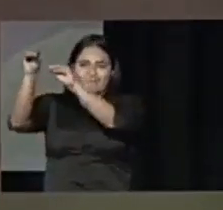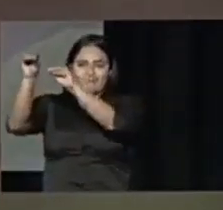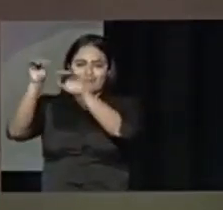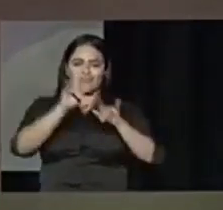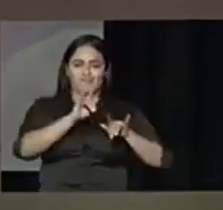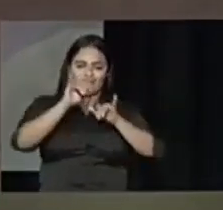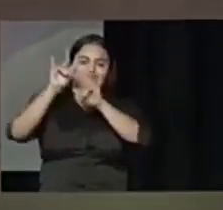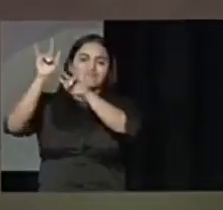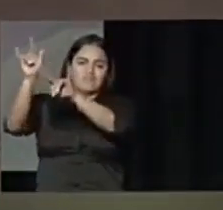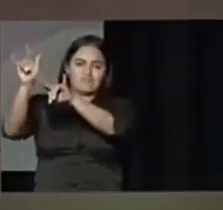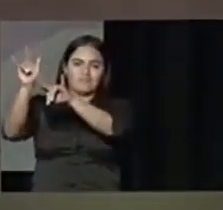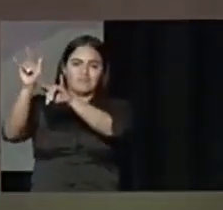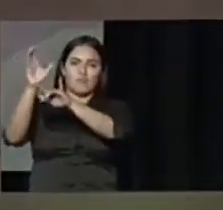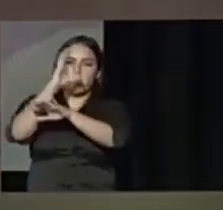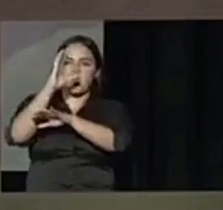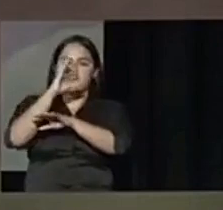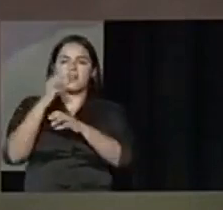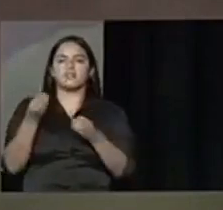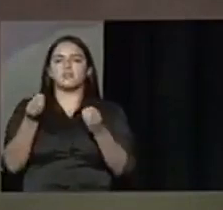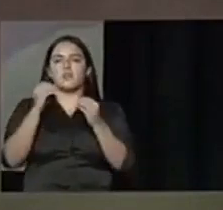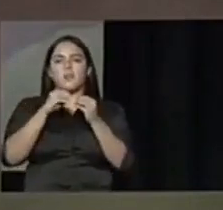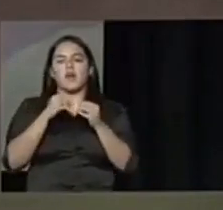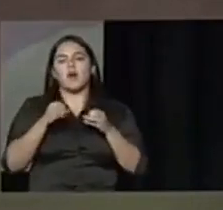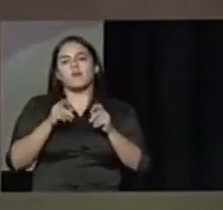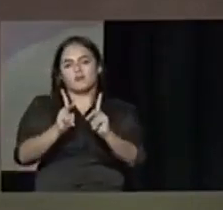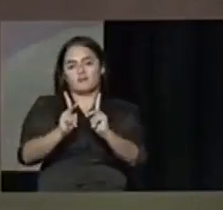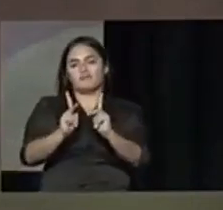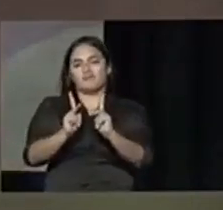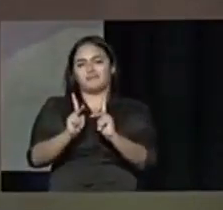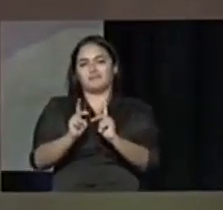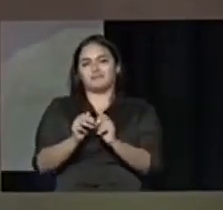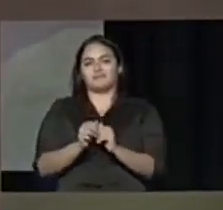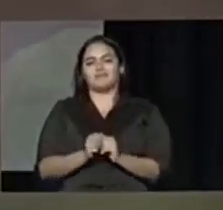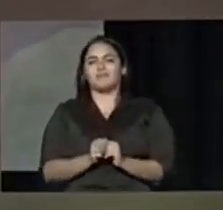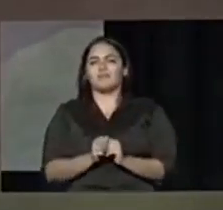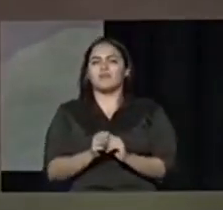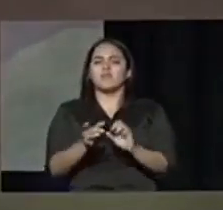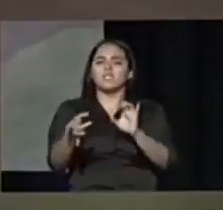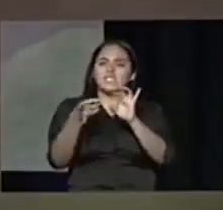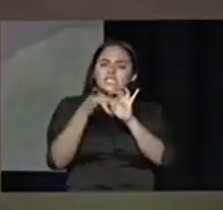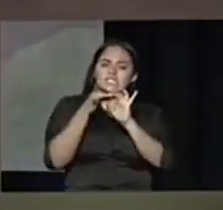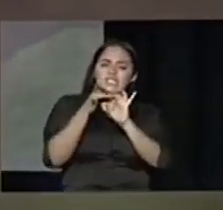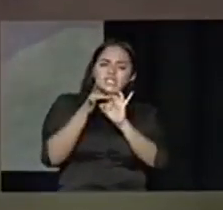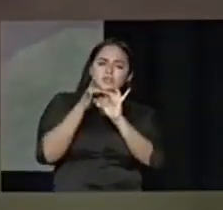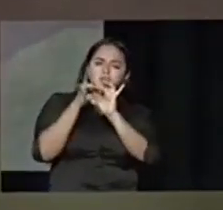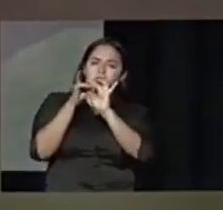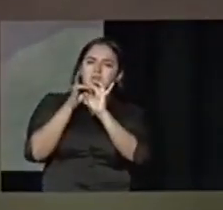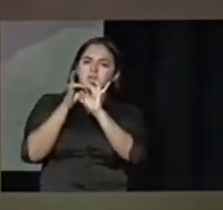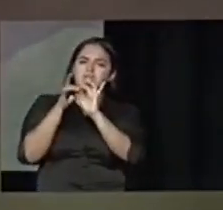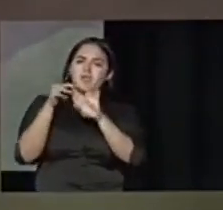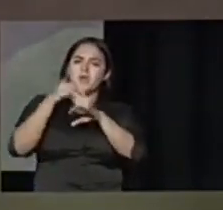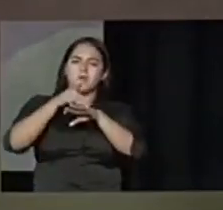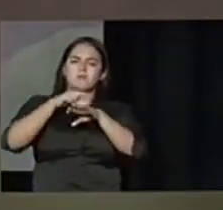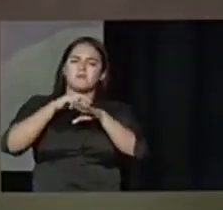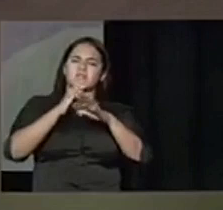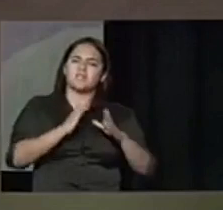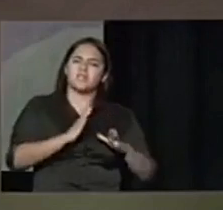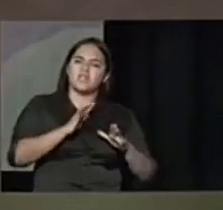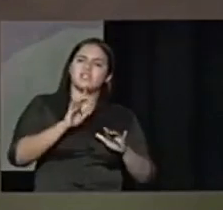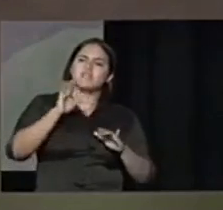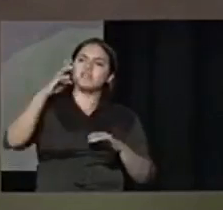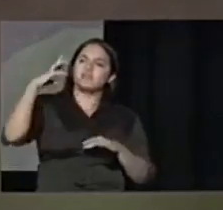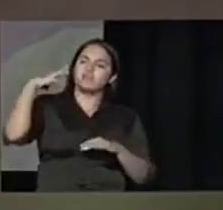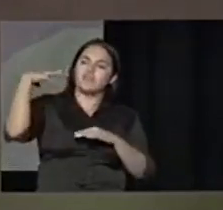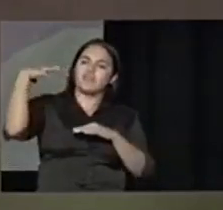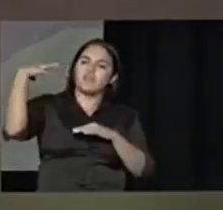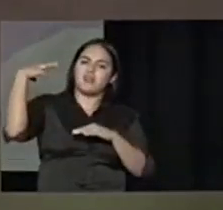puertorriqueños en busca de más oportunidades lo que une a los boricuas que me cruzaba cada vez que iba y